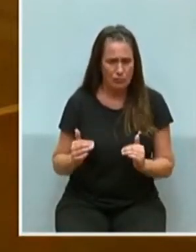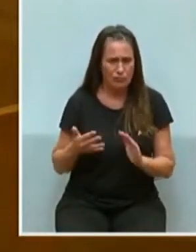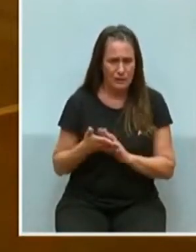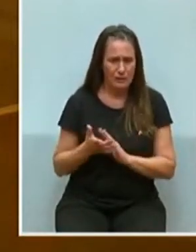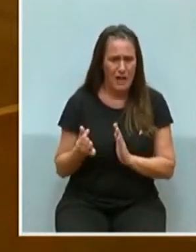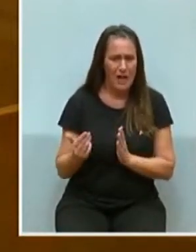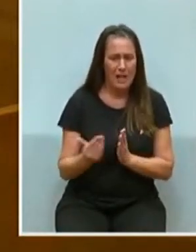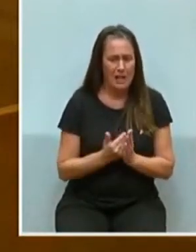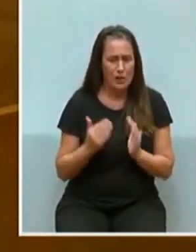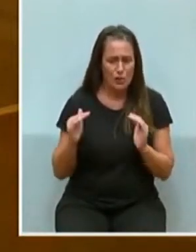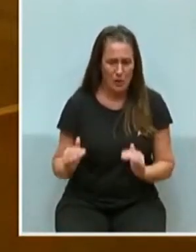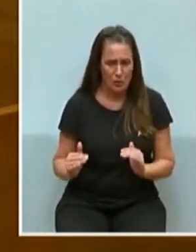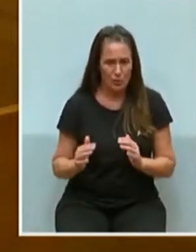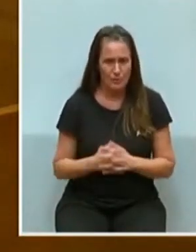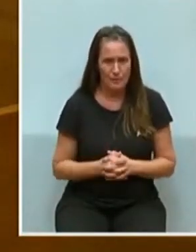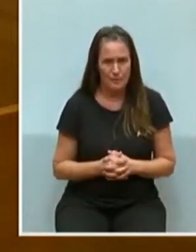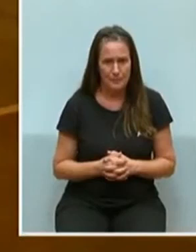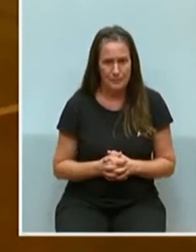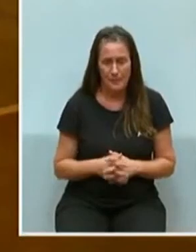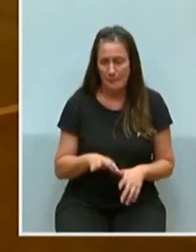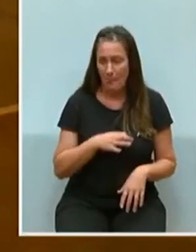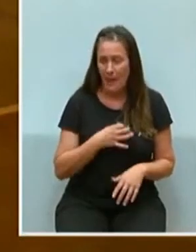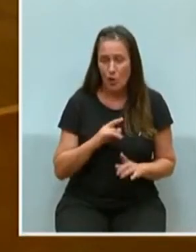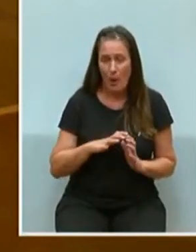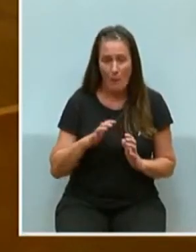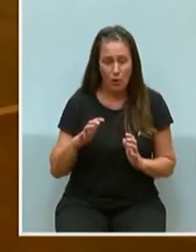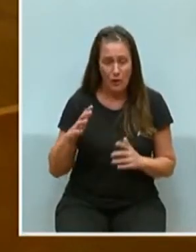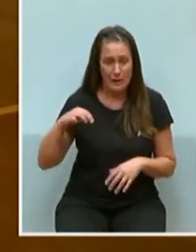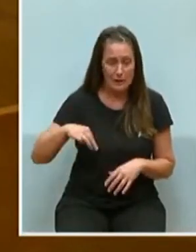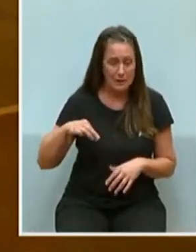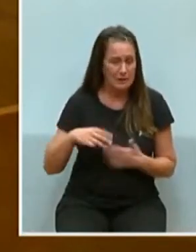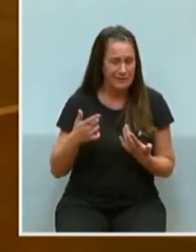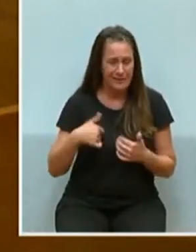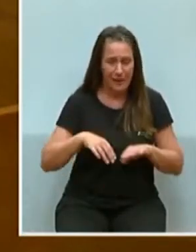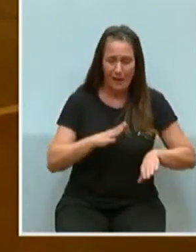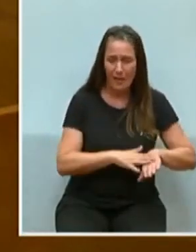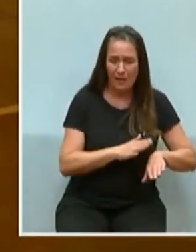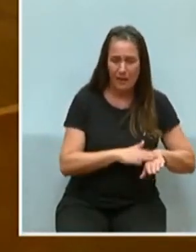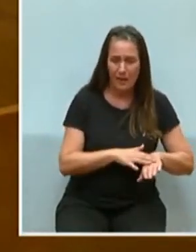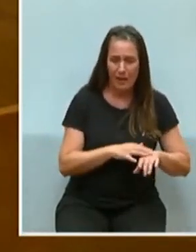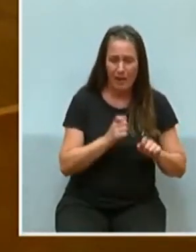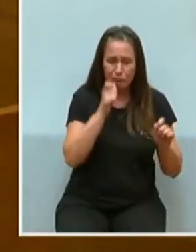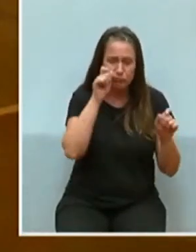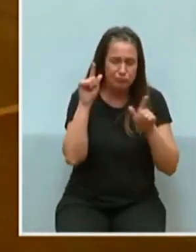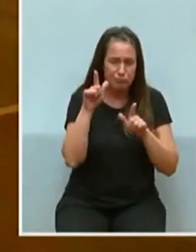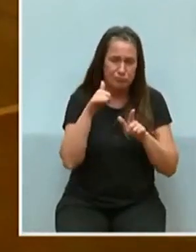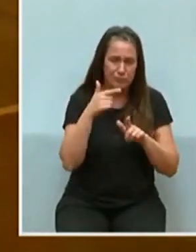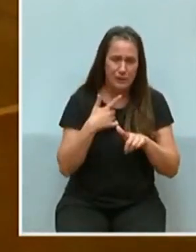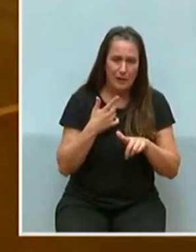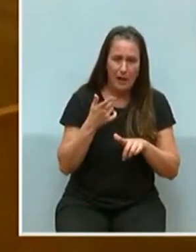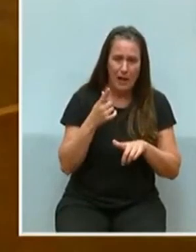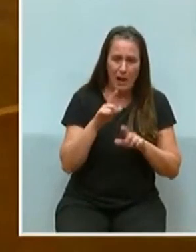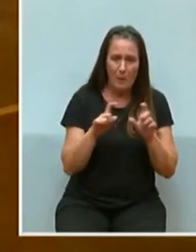ingresos. Señora Montes, ya sabemos que la izquierda percibe y proyecta a los empresarios como una clase opresora que